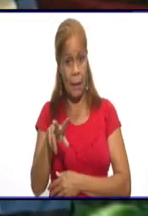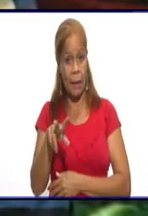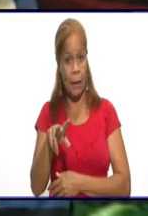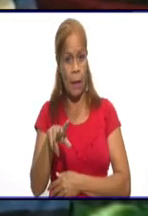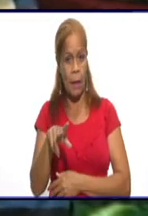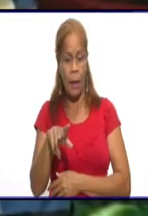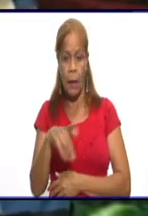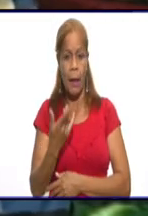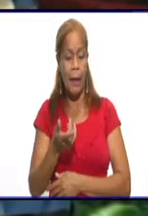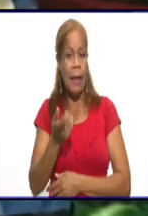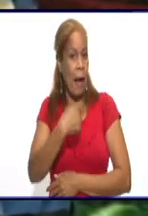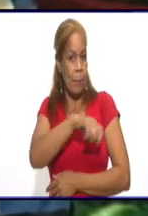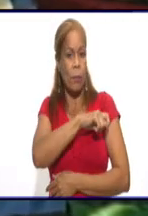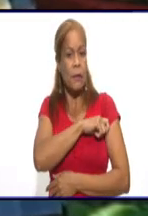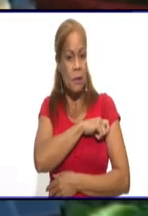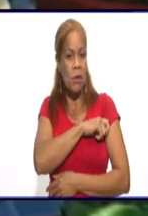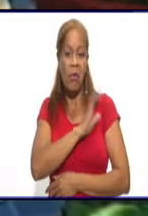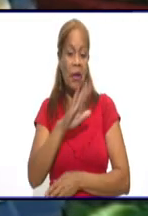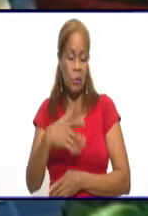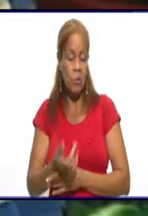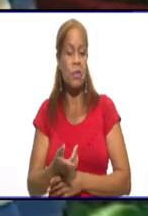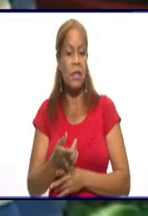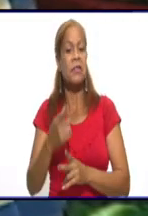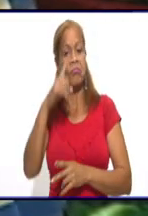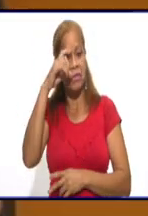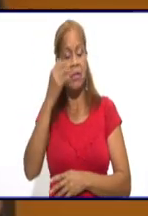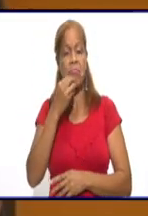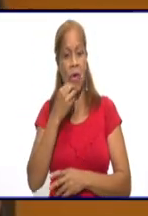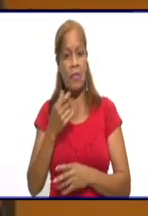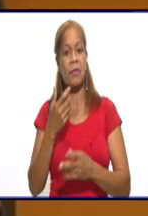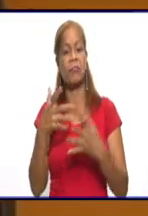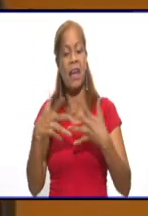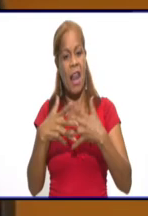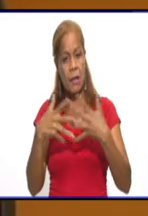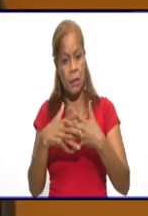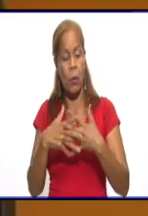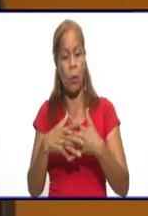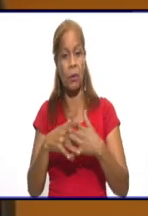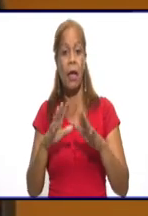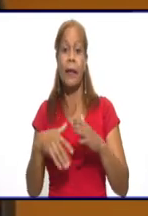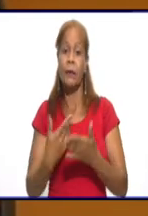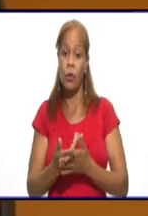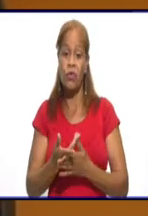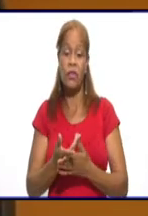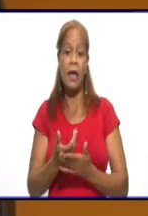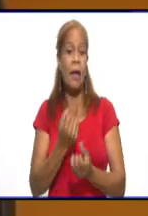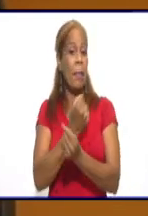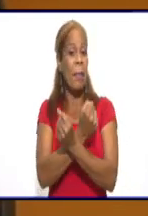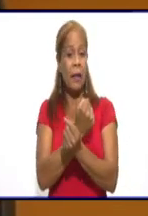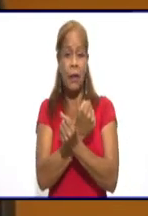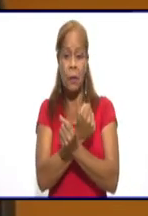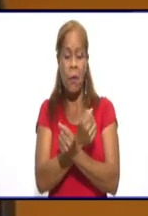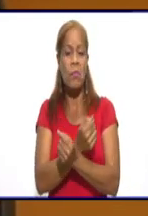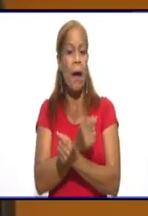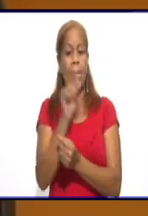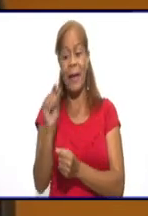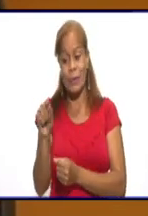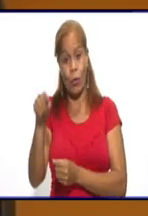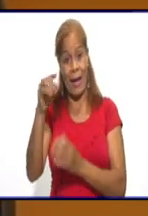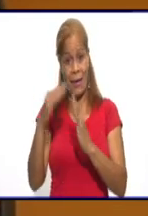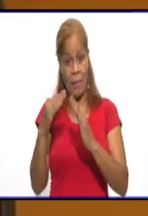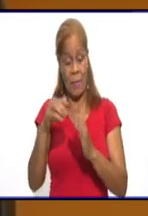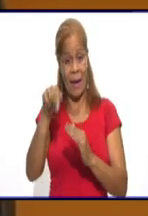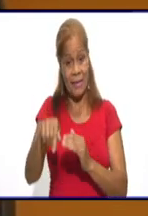una relación entre una cosa y otra. La percepción en estos momentos del riesgo es muy baja, en el reparto Jesús Menéndez. Las